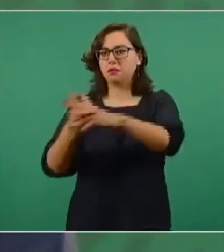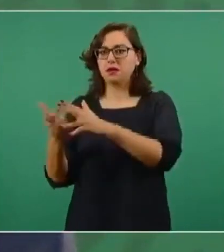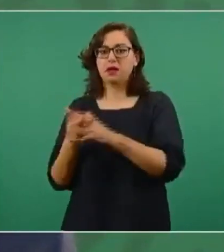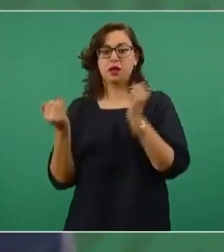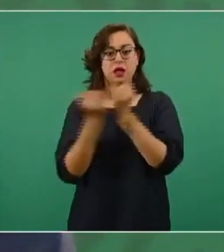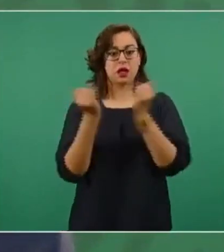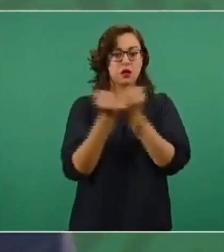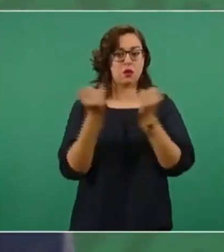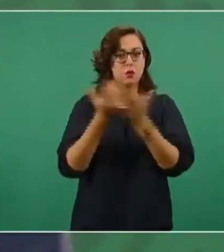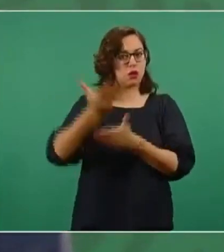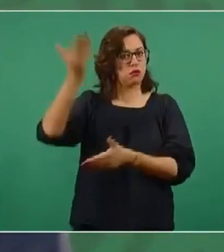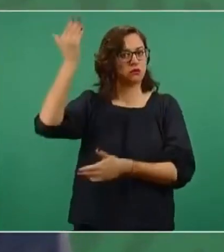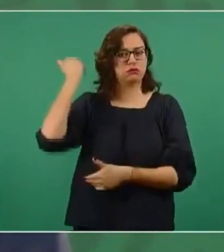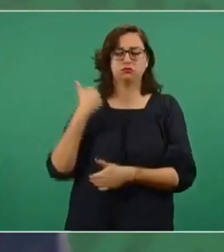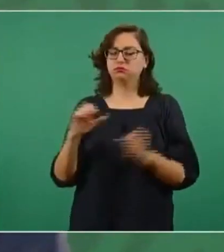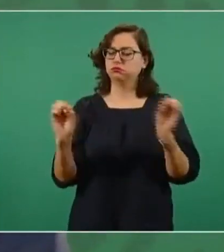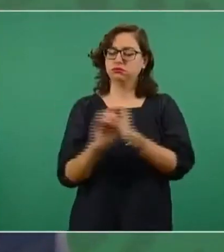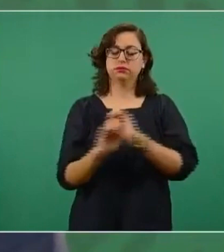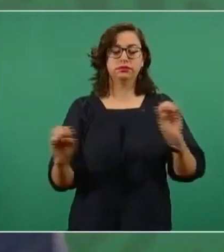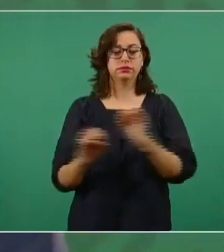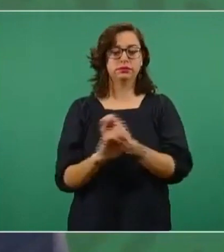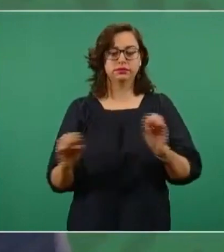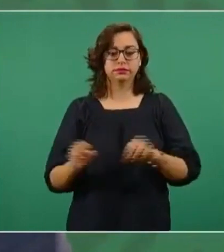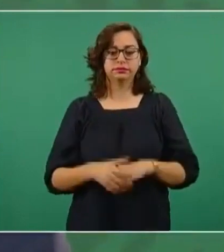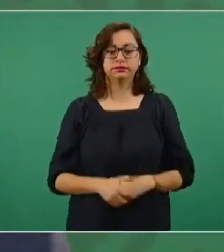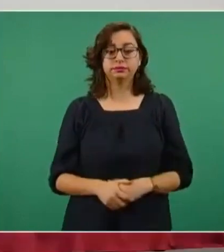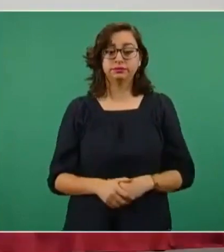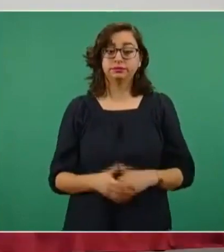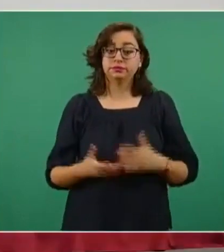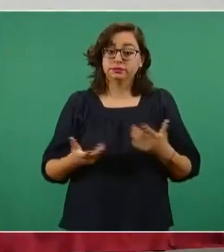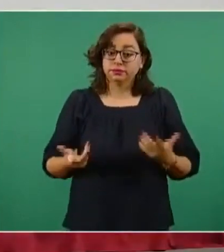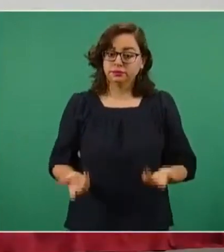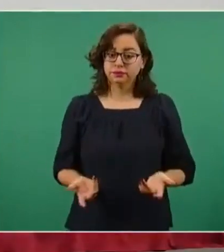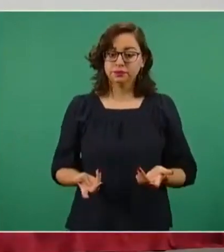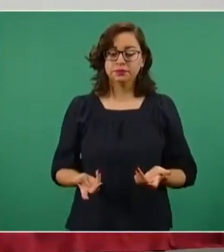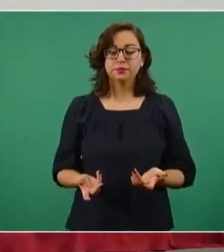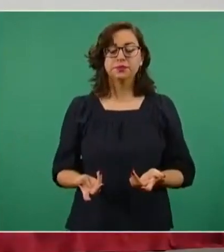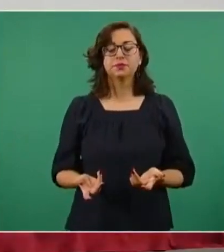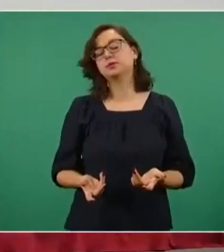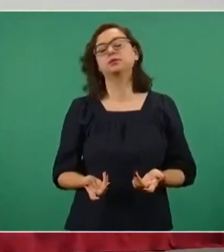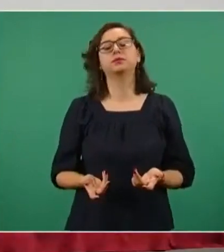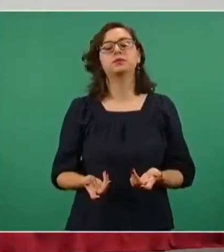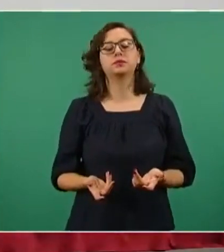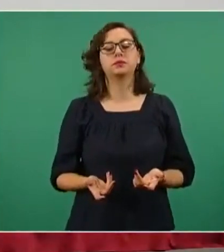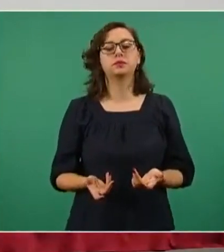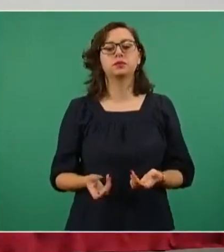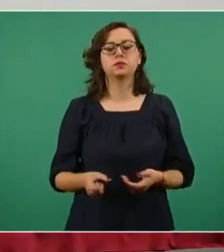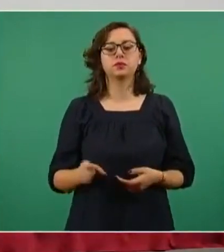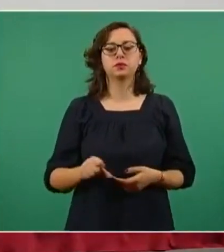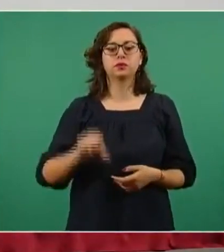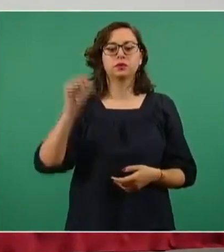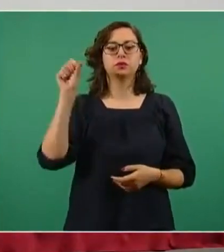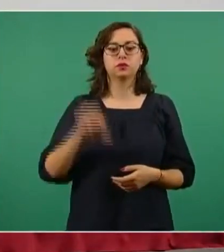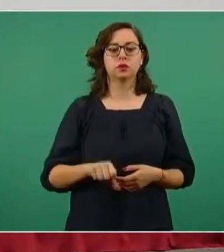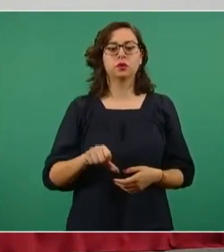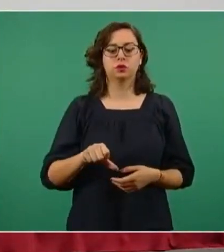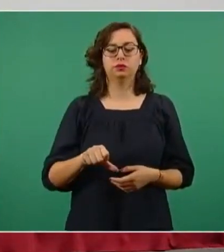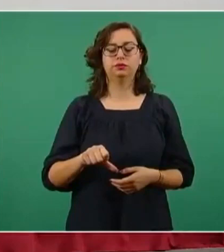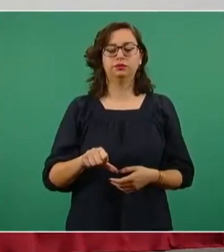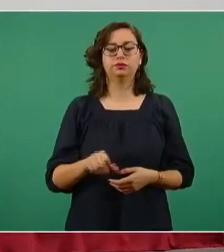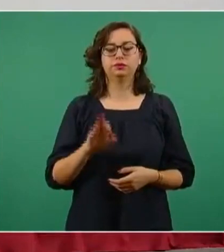en los gobiernos anteriores. Entonces, vamos a que hoy mismo la Fiscalía